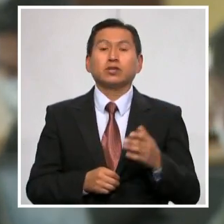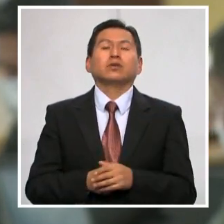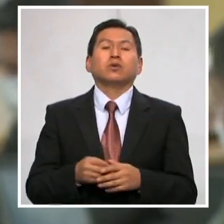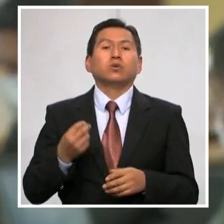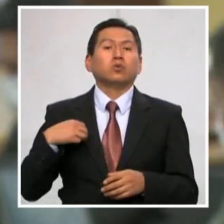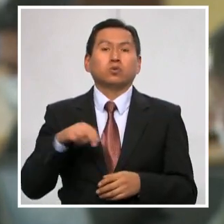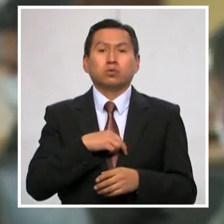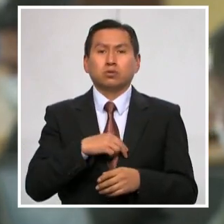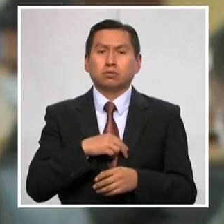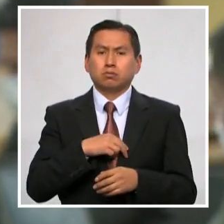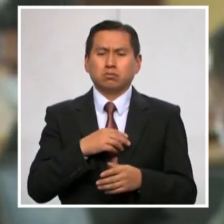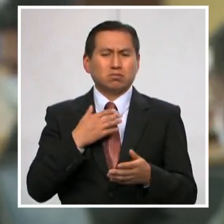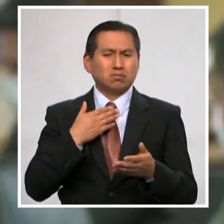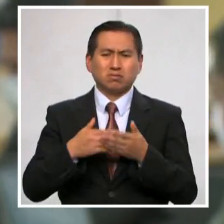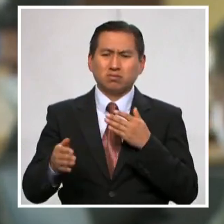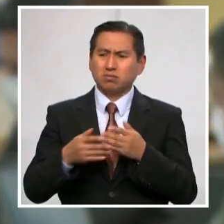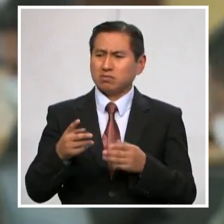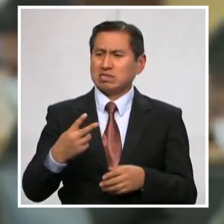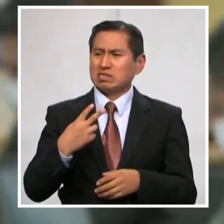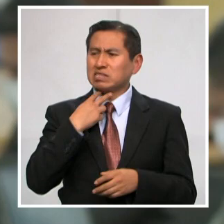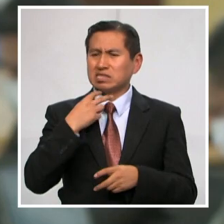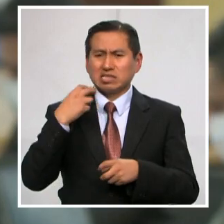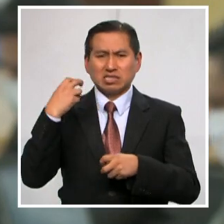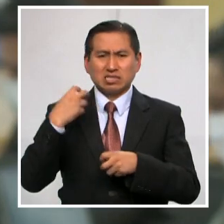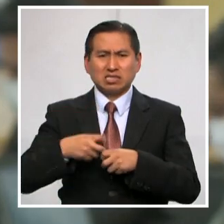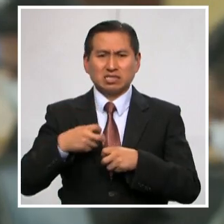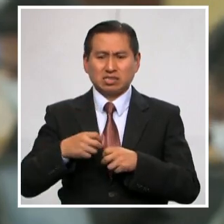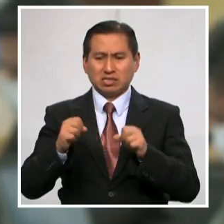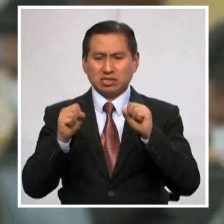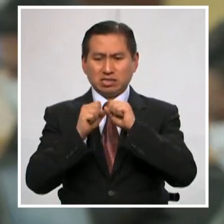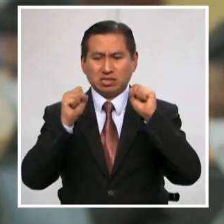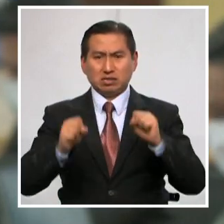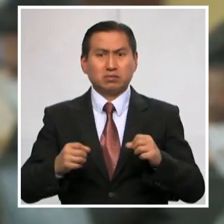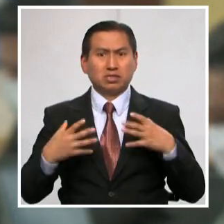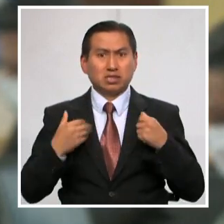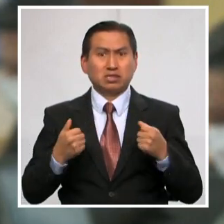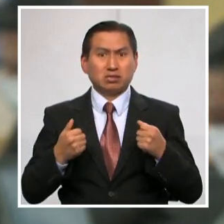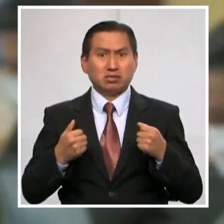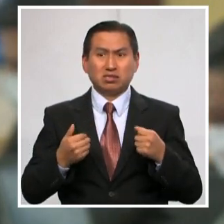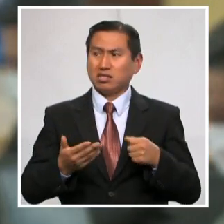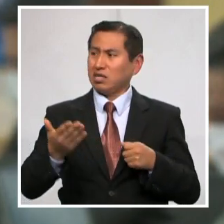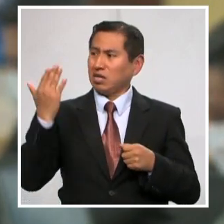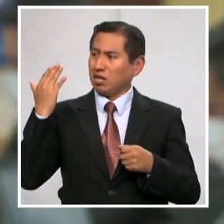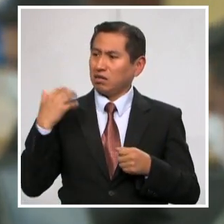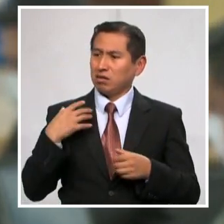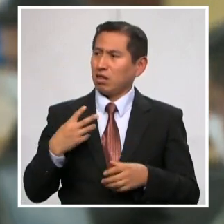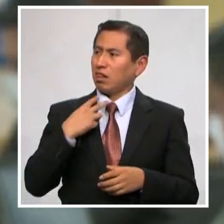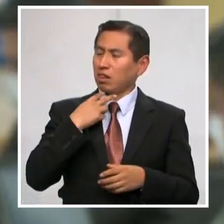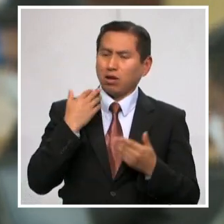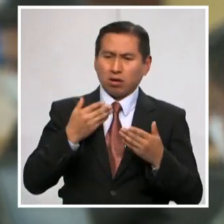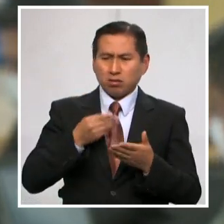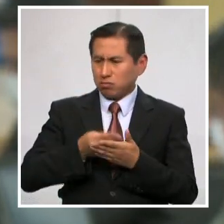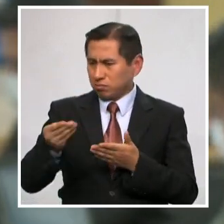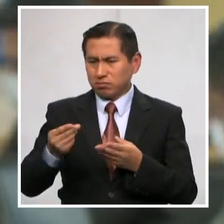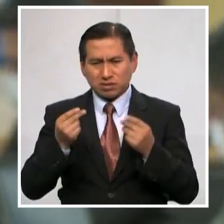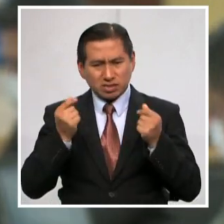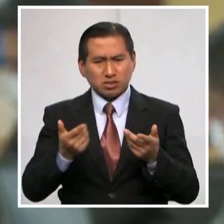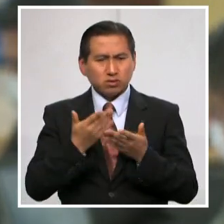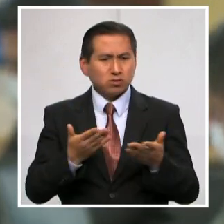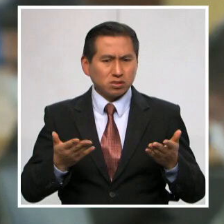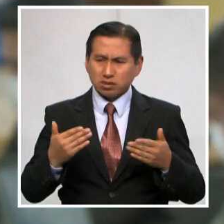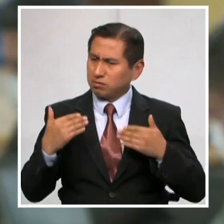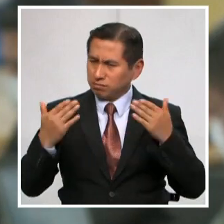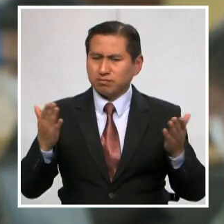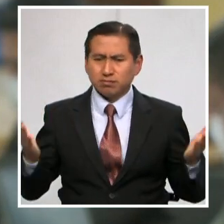a pesar de las graves limitaciones en el sistema de salud que heredamos, la compra rápida de equipos y nueva